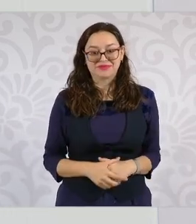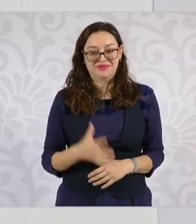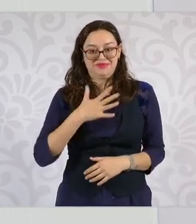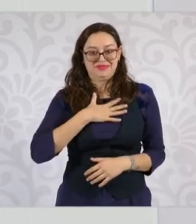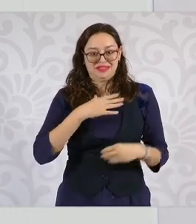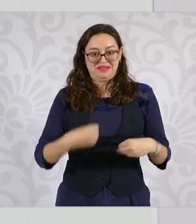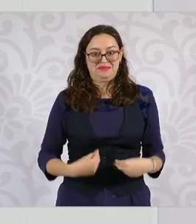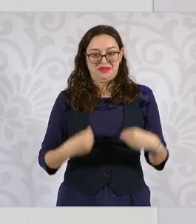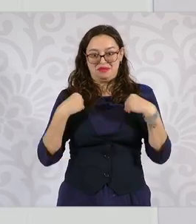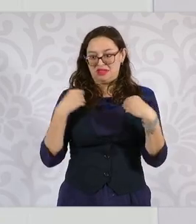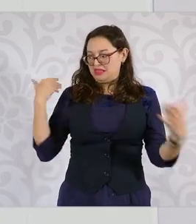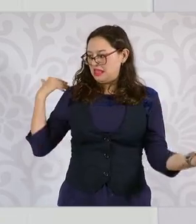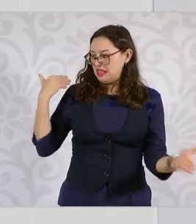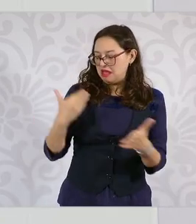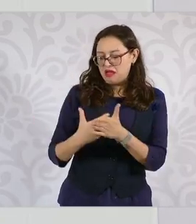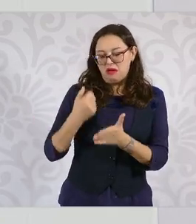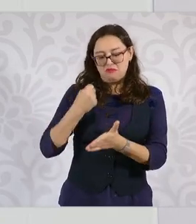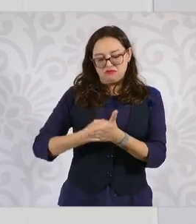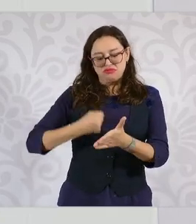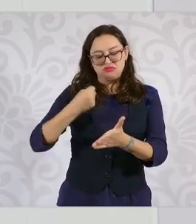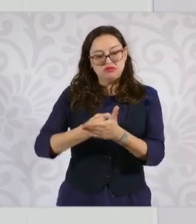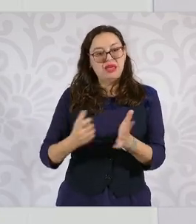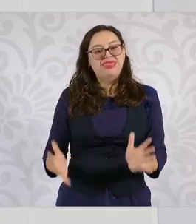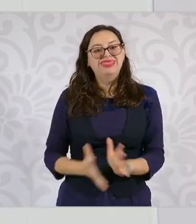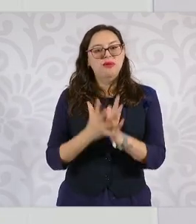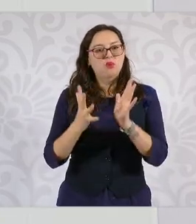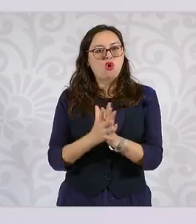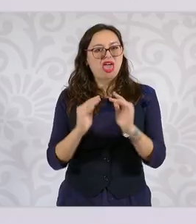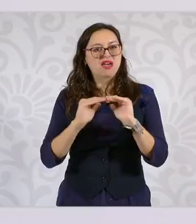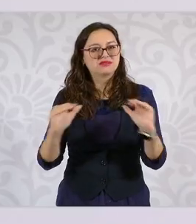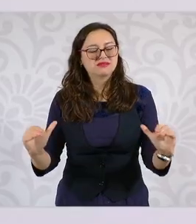luché por la democracia, no llegamos a la presidencia